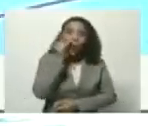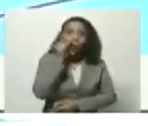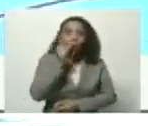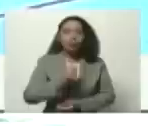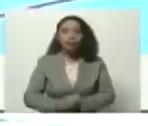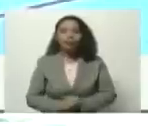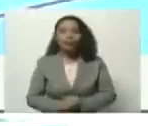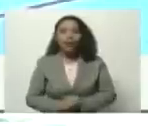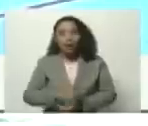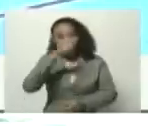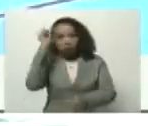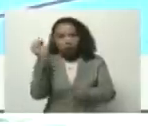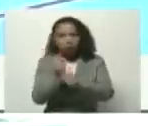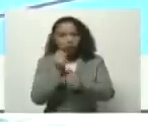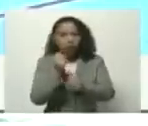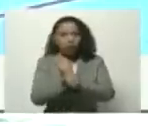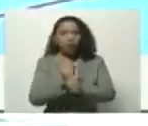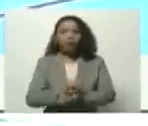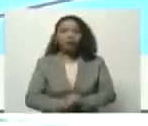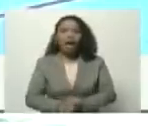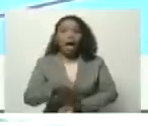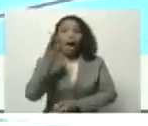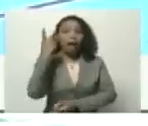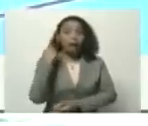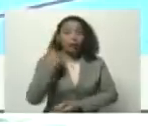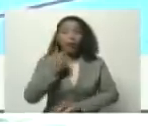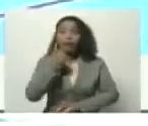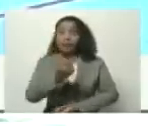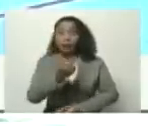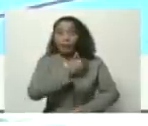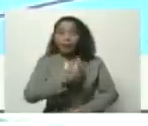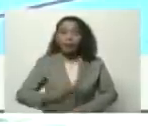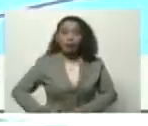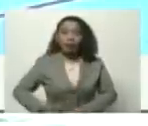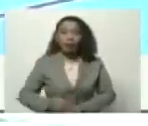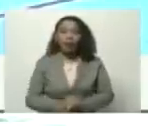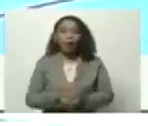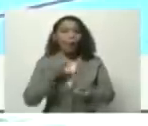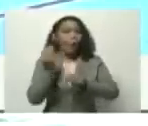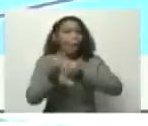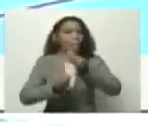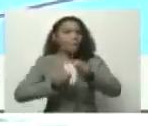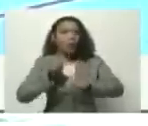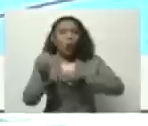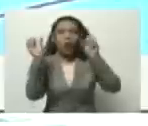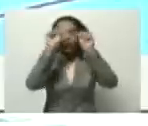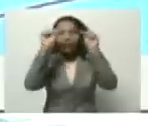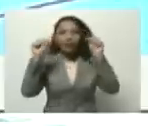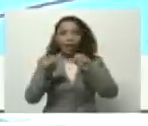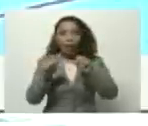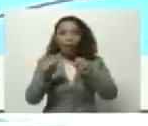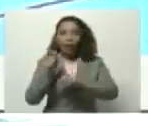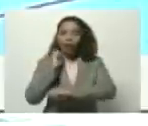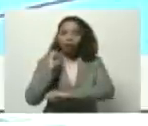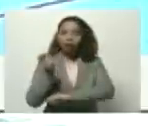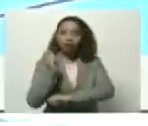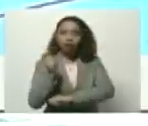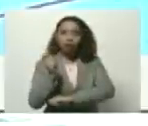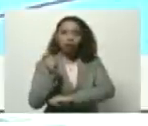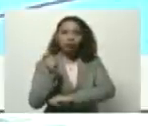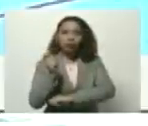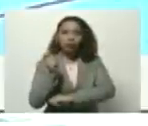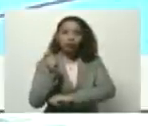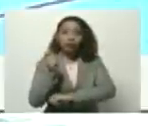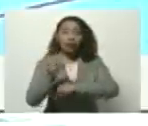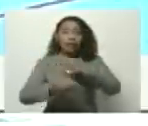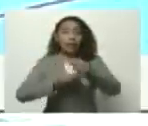a los trabajadores. Ayer lo decía el presidente, como el sistema de remuneración se